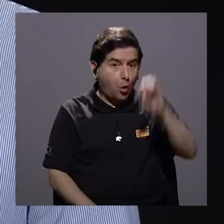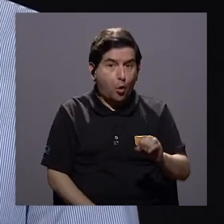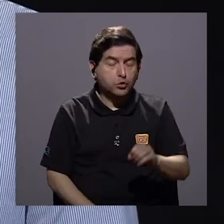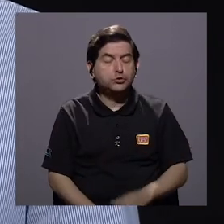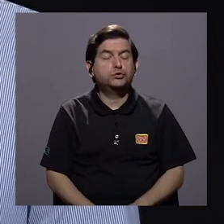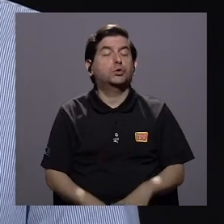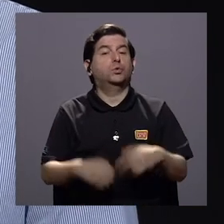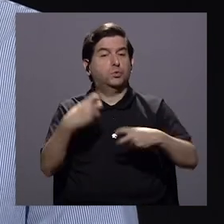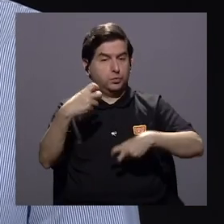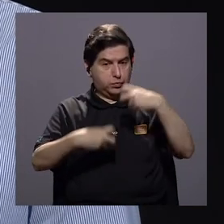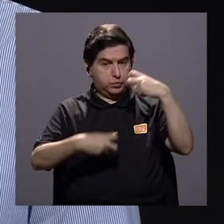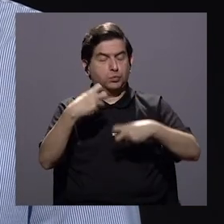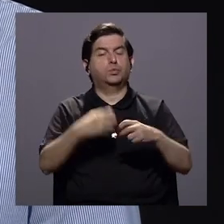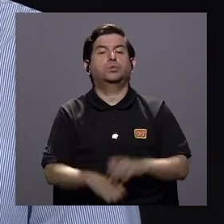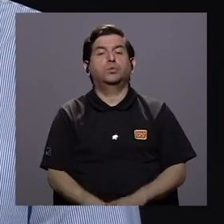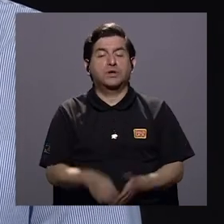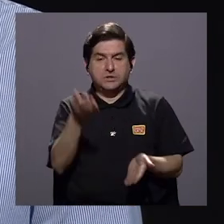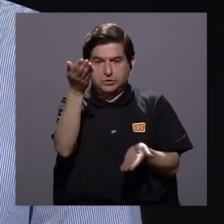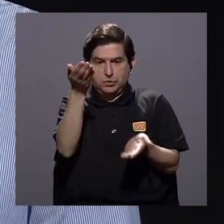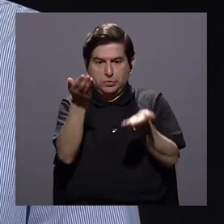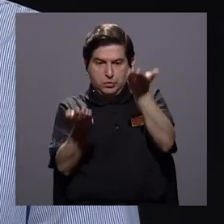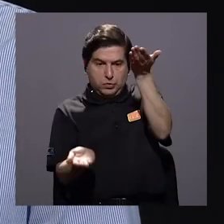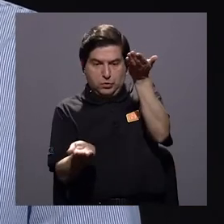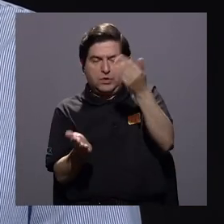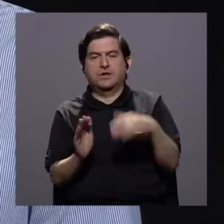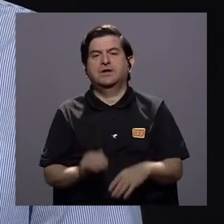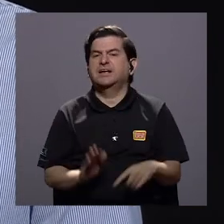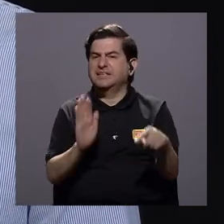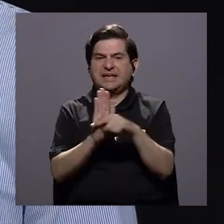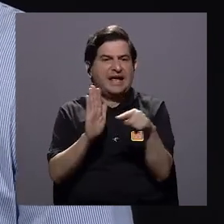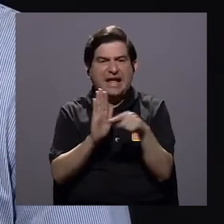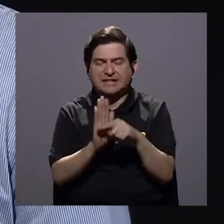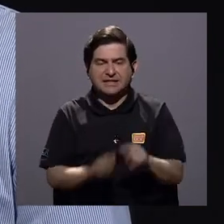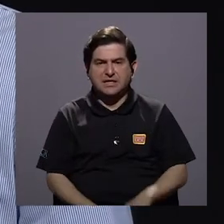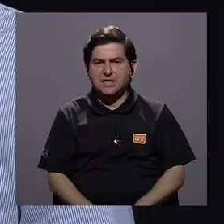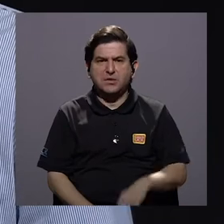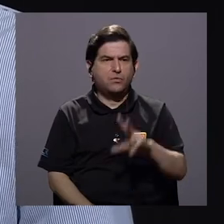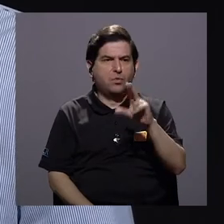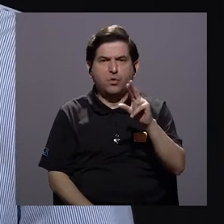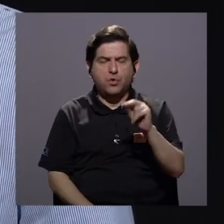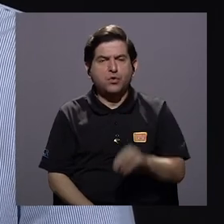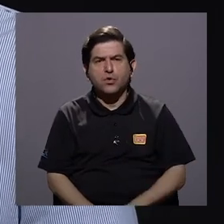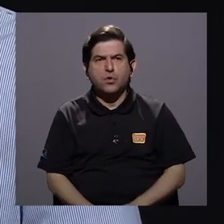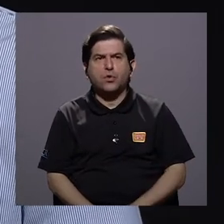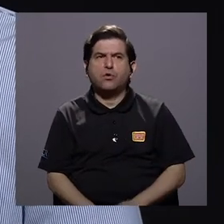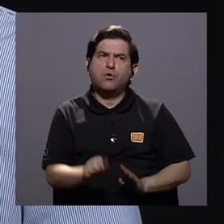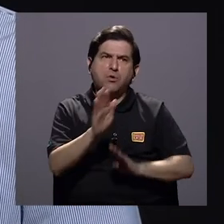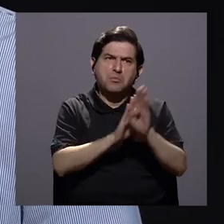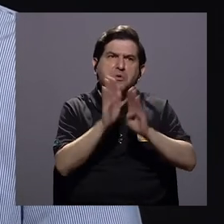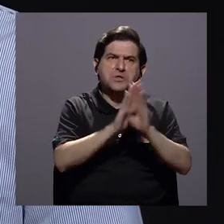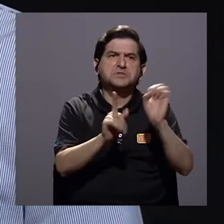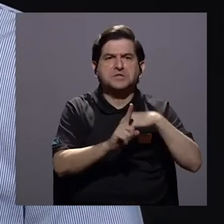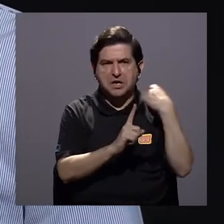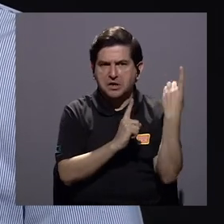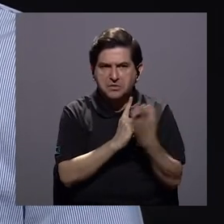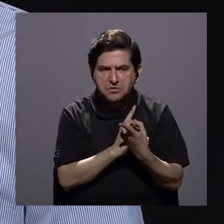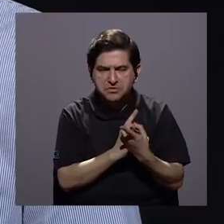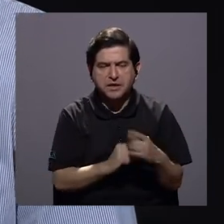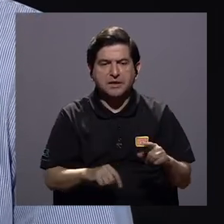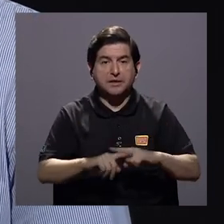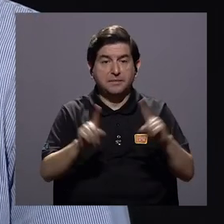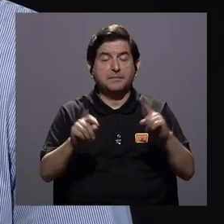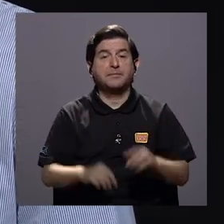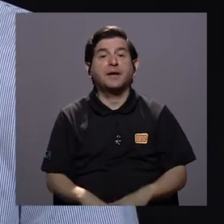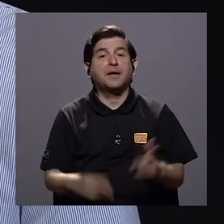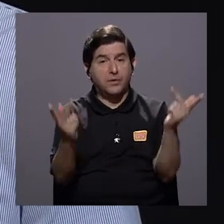grave porque es un desbalance negativo no es tan grave como las sociedades más desarrolladas y